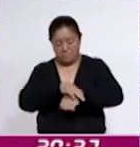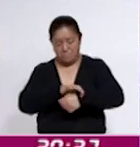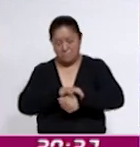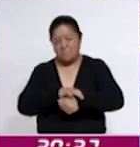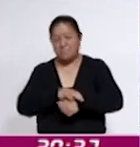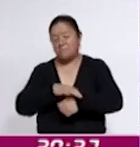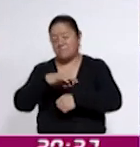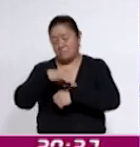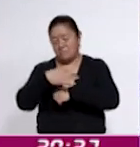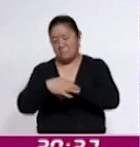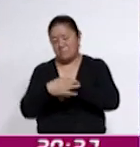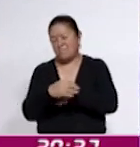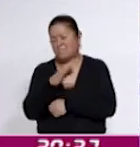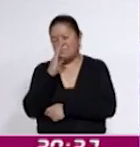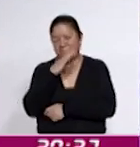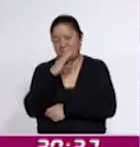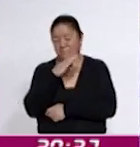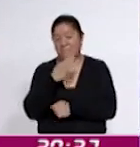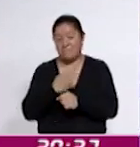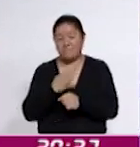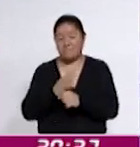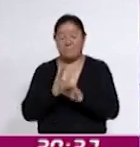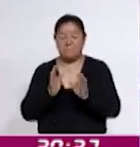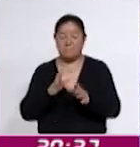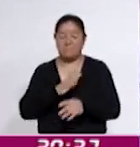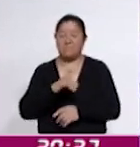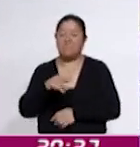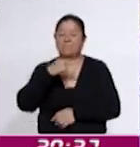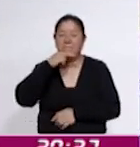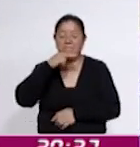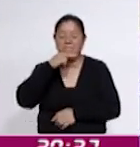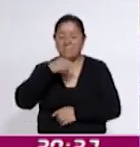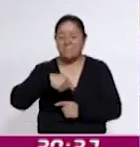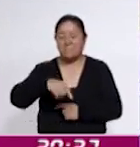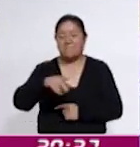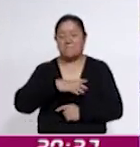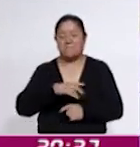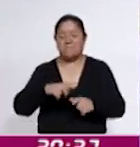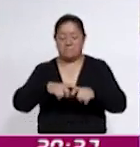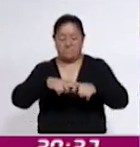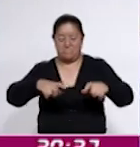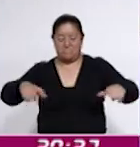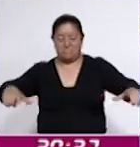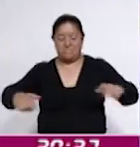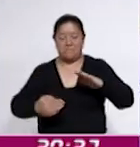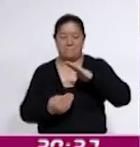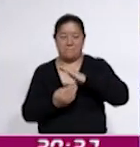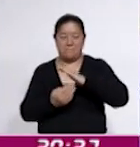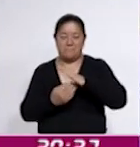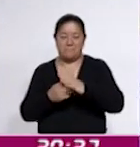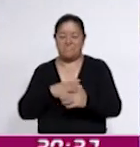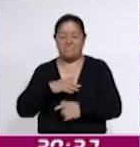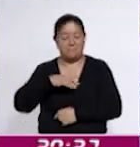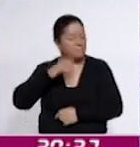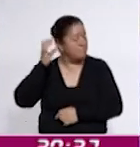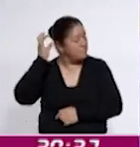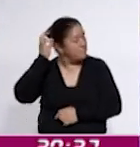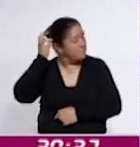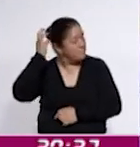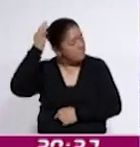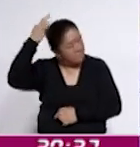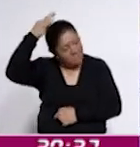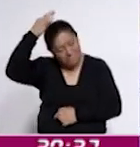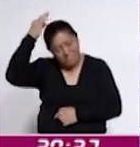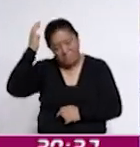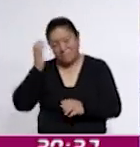ahorita ya productos navideños, que es súper importante, tenemos caminos de mesa, tenemos accesorios para el cabello, creo que